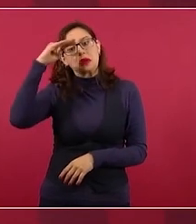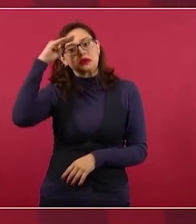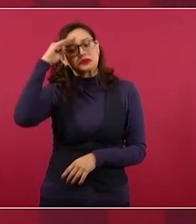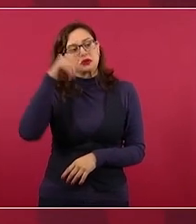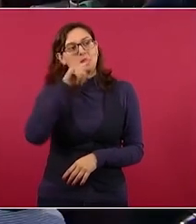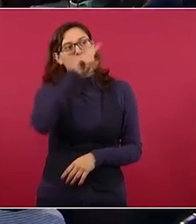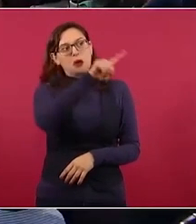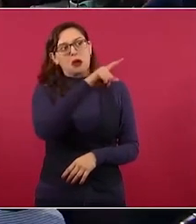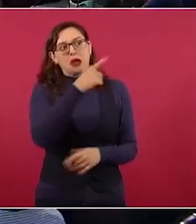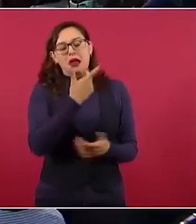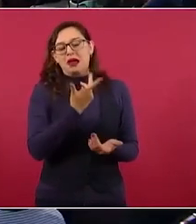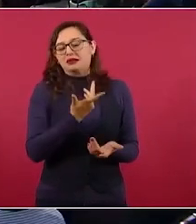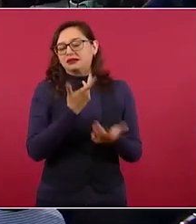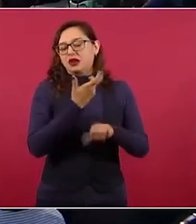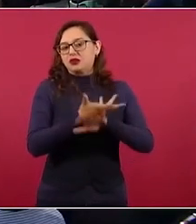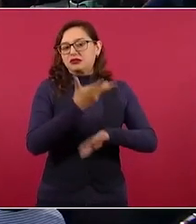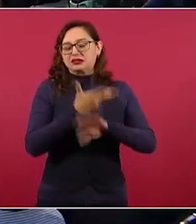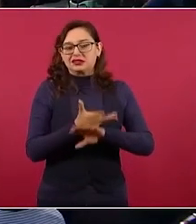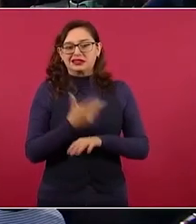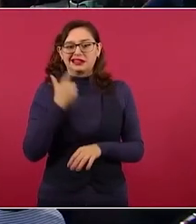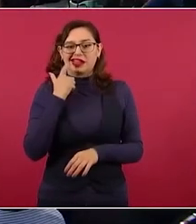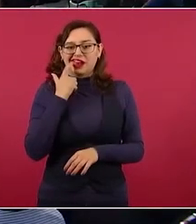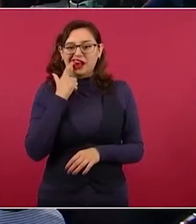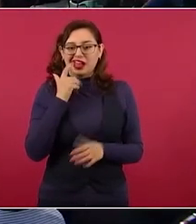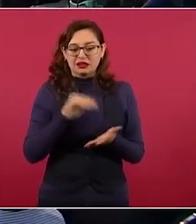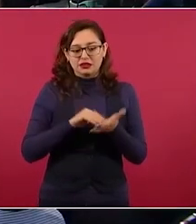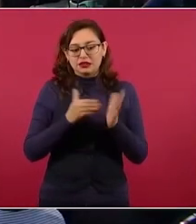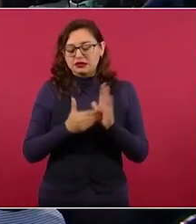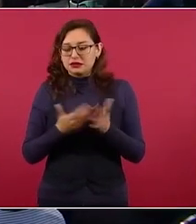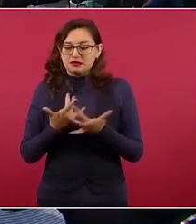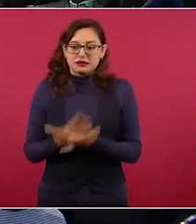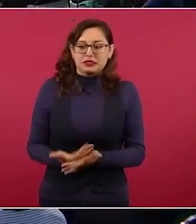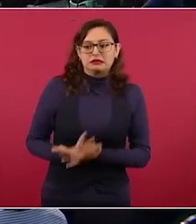parece que ya lo están haciendo entonces